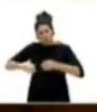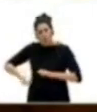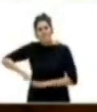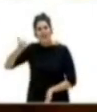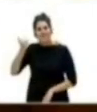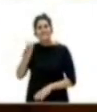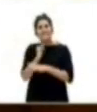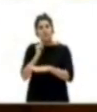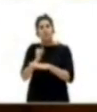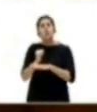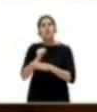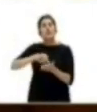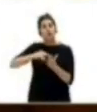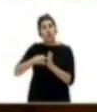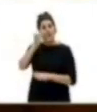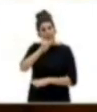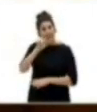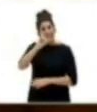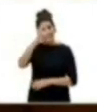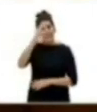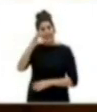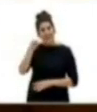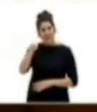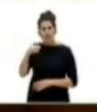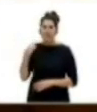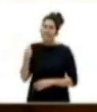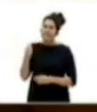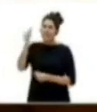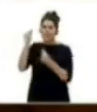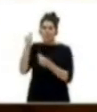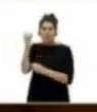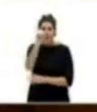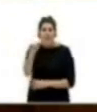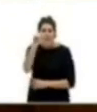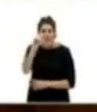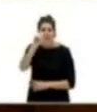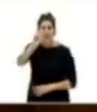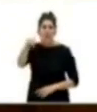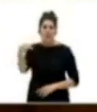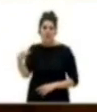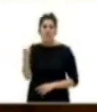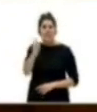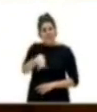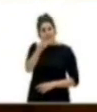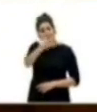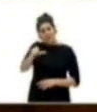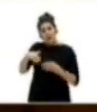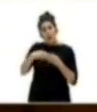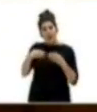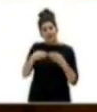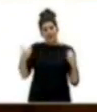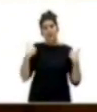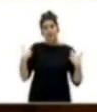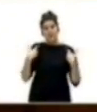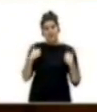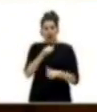personal del Instituto Tecnológico de Canarias, que sobrevive con unos presupuestos de cero euros, a los pacientes y las pacientes que